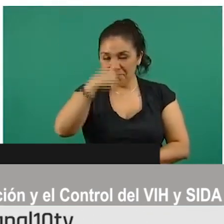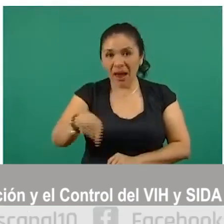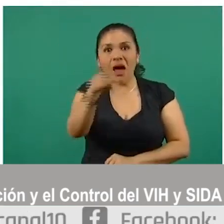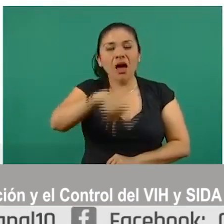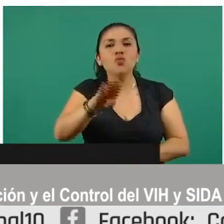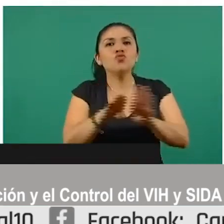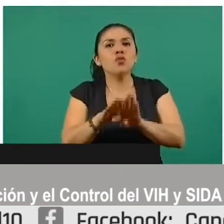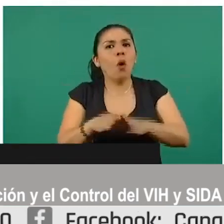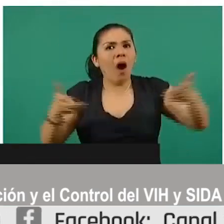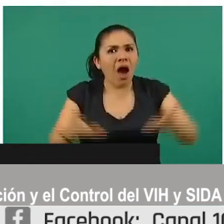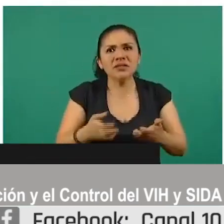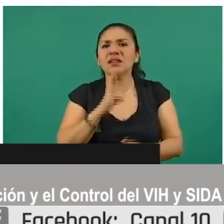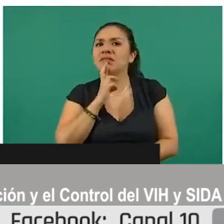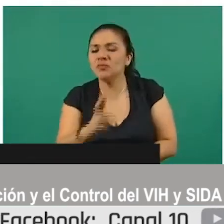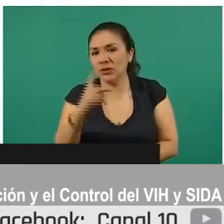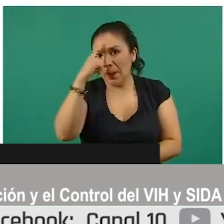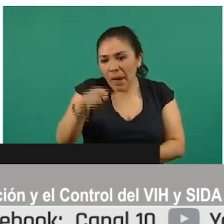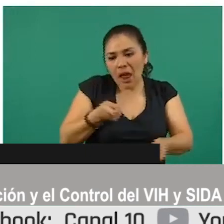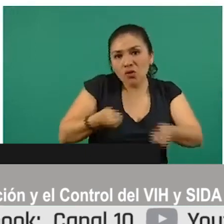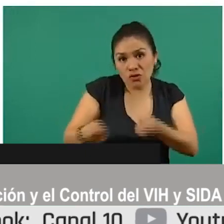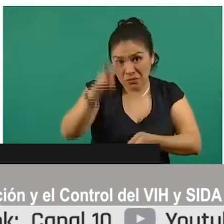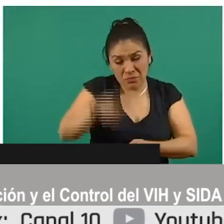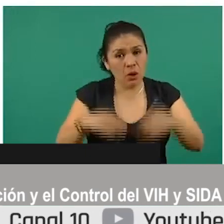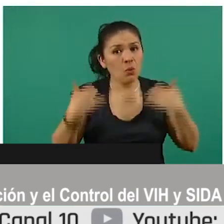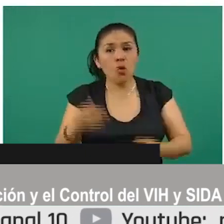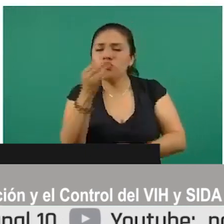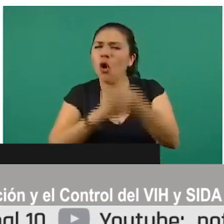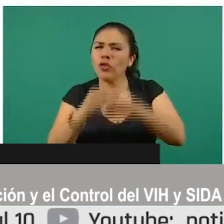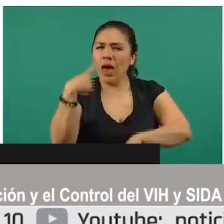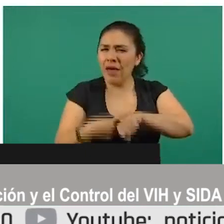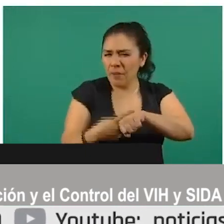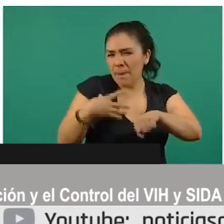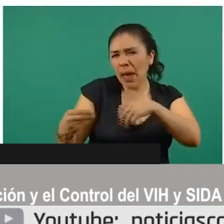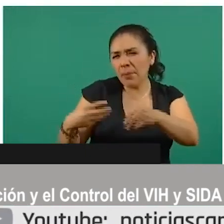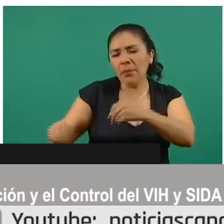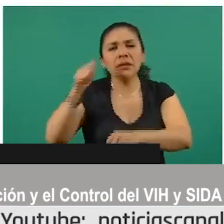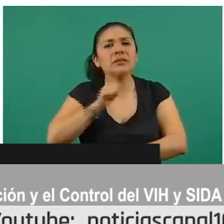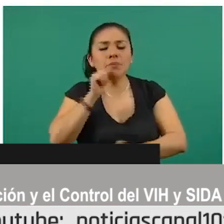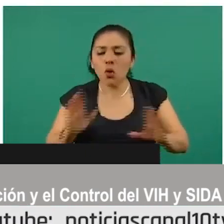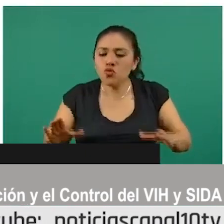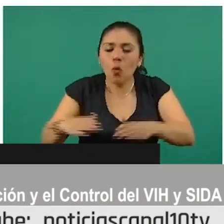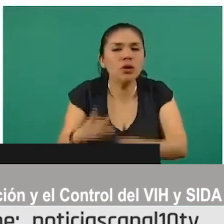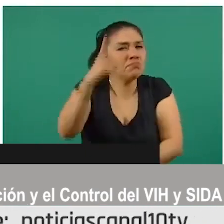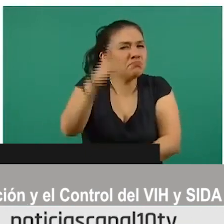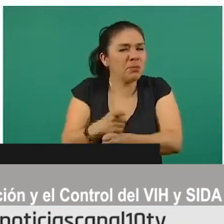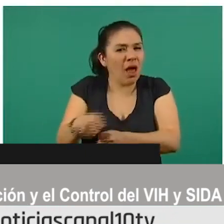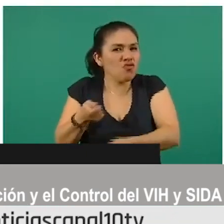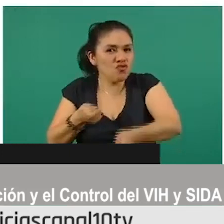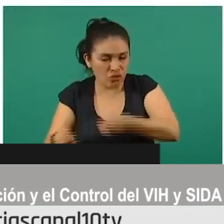respuesta comunitaria, nuevamente resaltar que todas las epidemias se controlan desde la comunidad. Entonces,